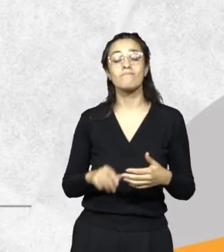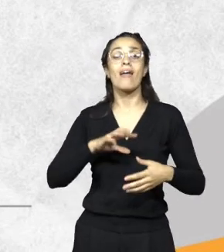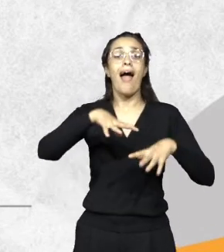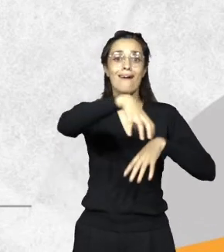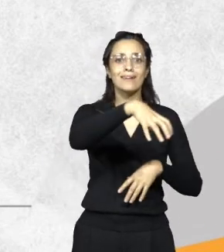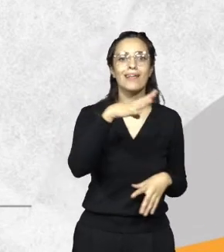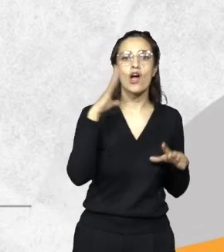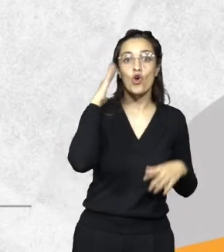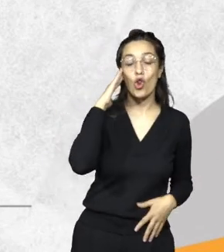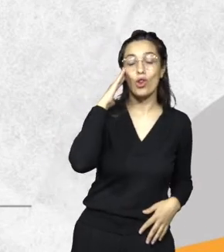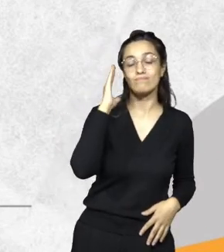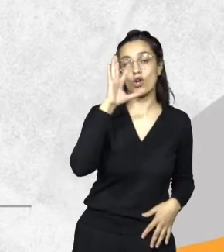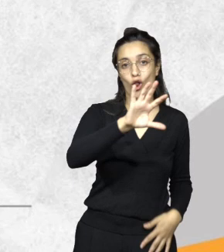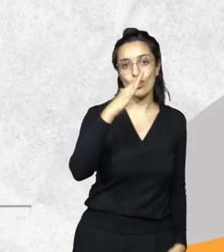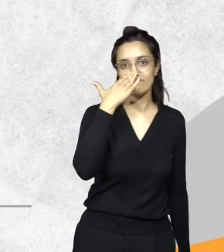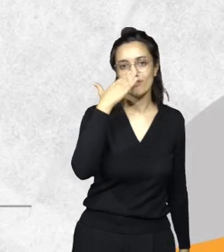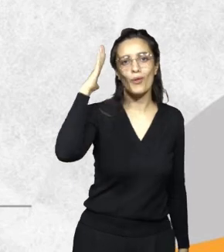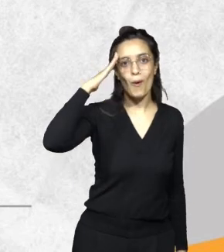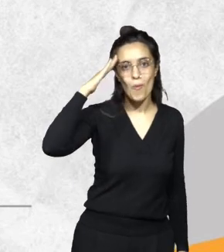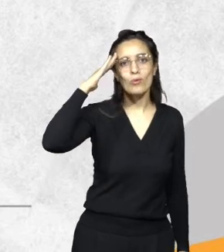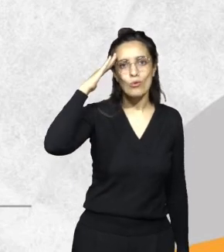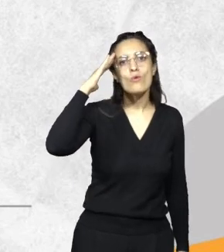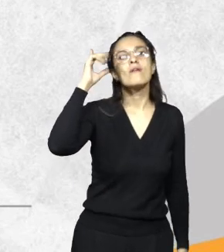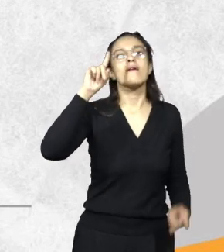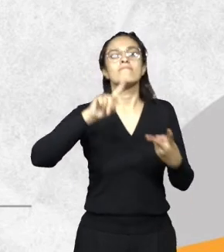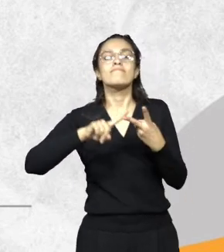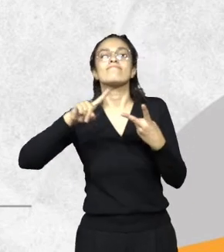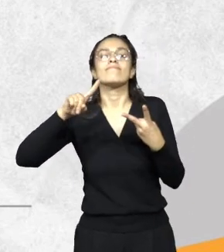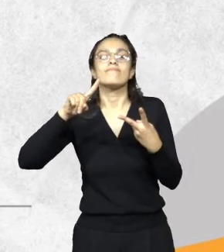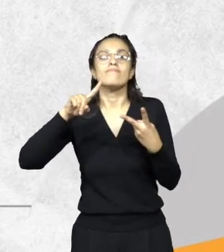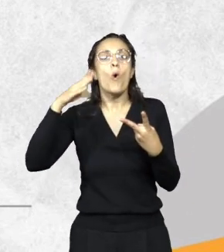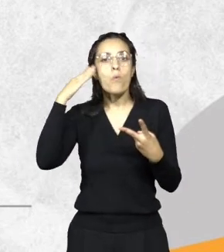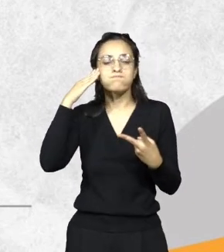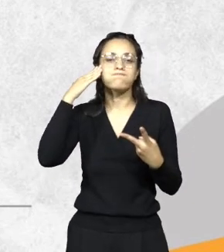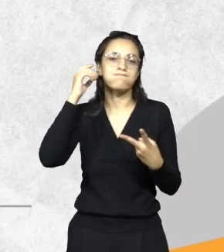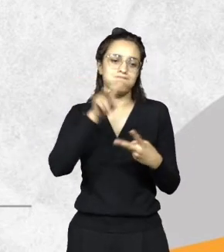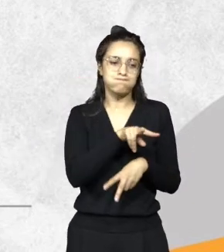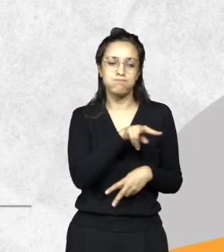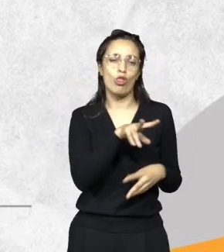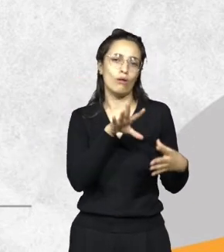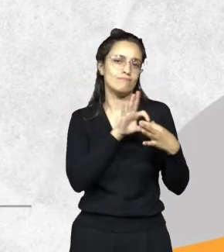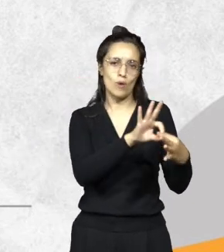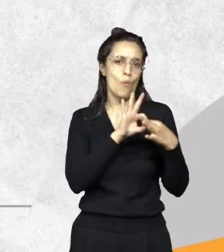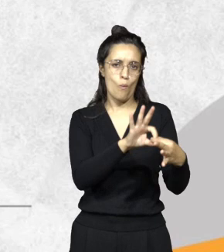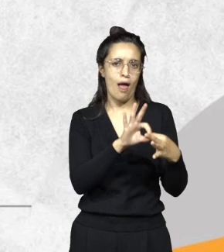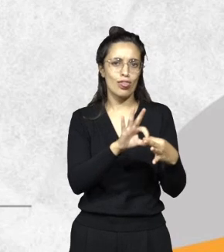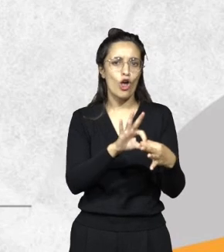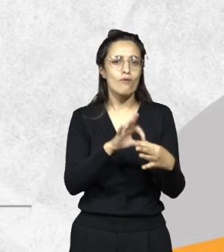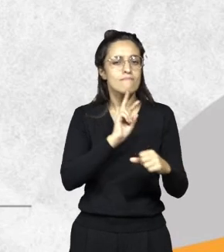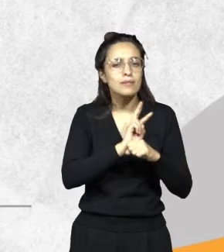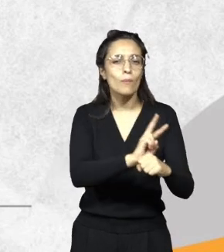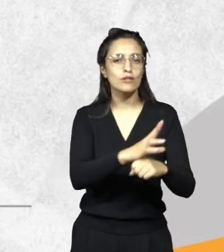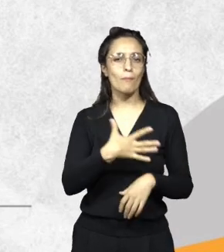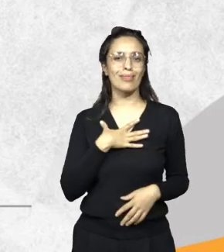Turismo, con Córdoba Cultura, nos vinculamos con todo lo que es el cuidado y la preservación también del patrimonio cultural e